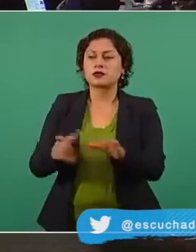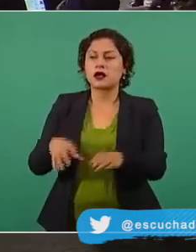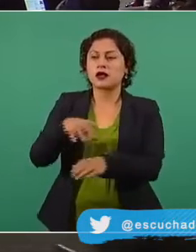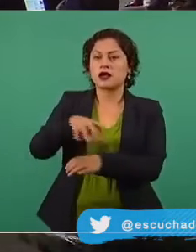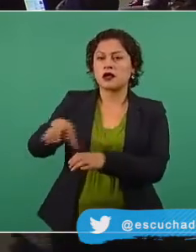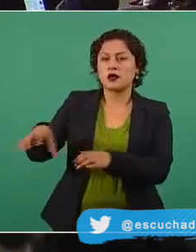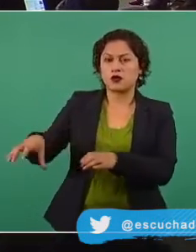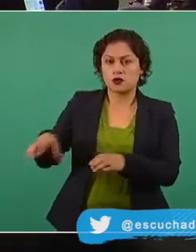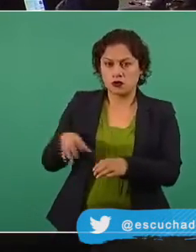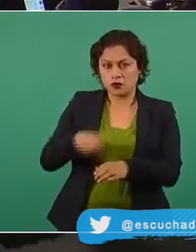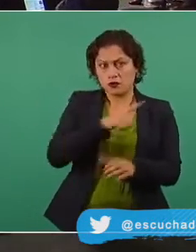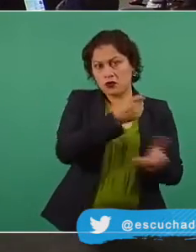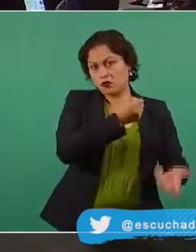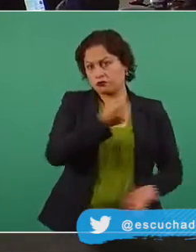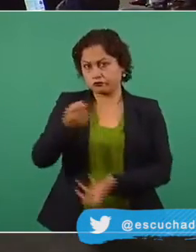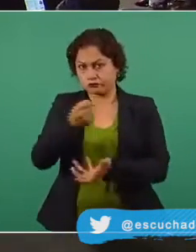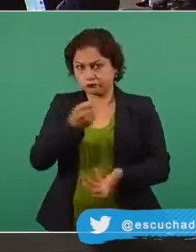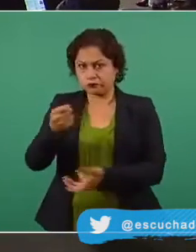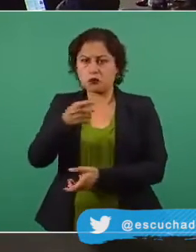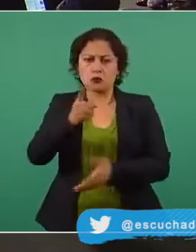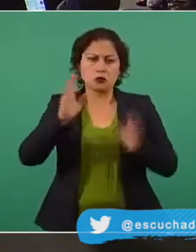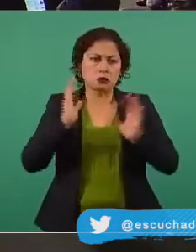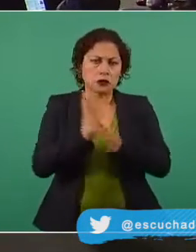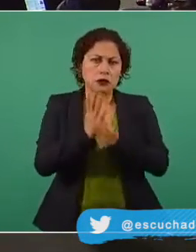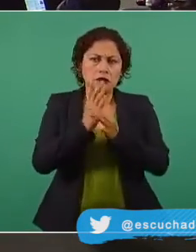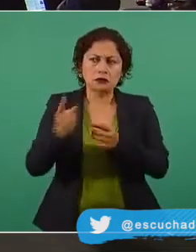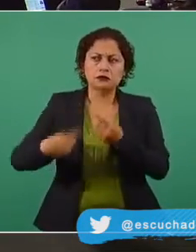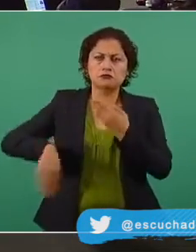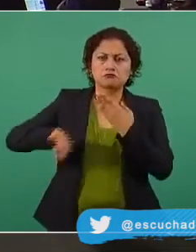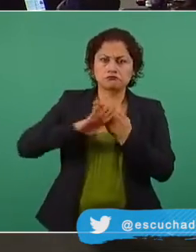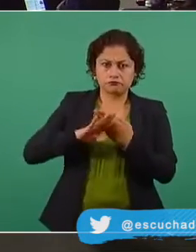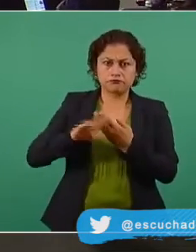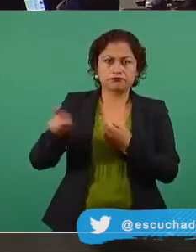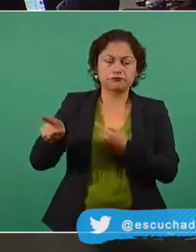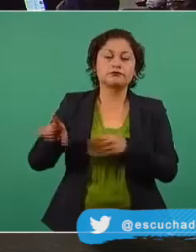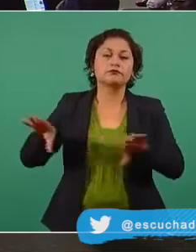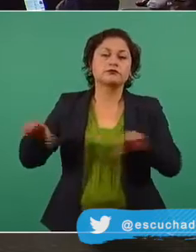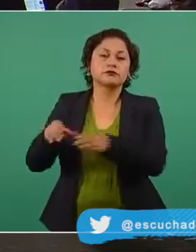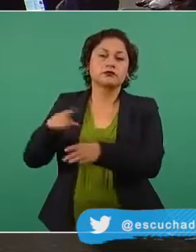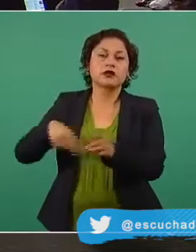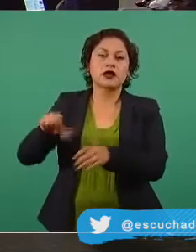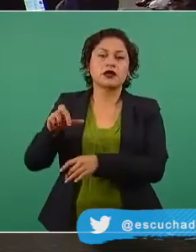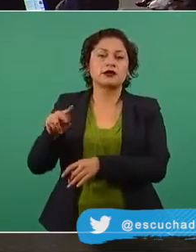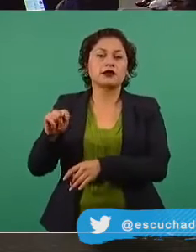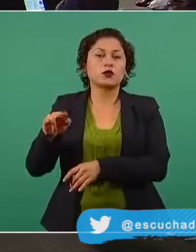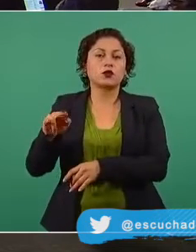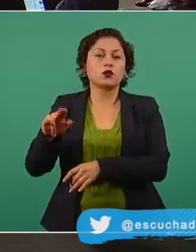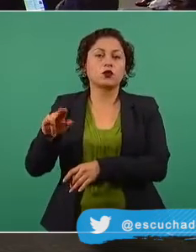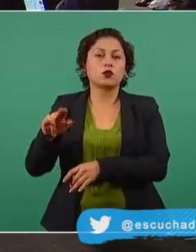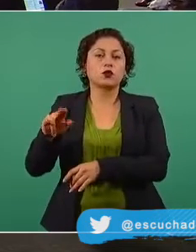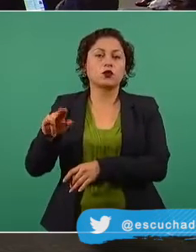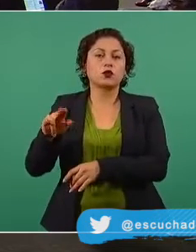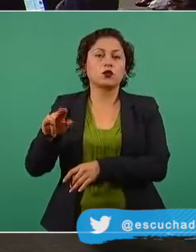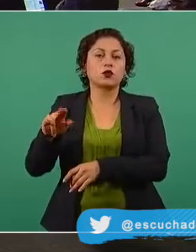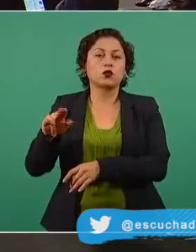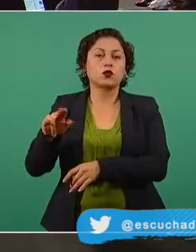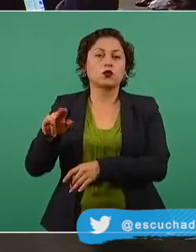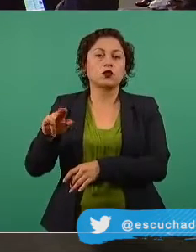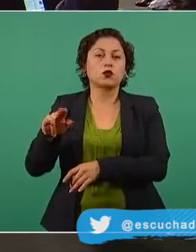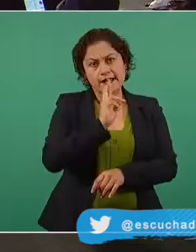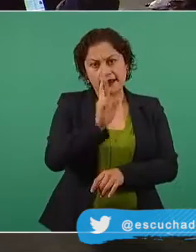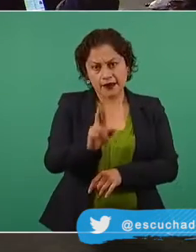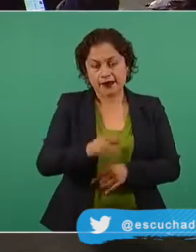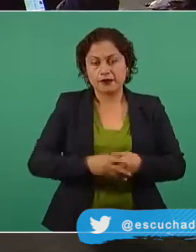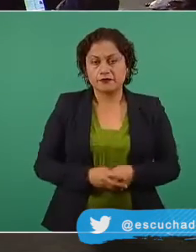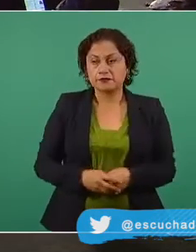El presidente hace un llamado para que las próximas elecciones se lleven a cabo en un clima de paz y libre de irregularidades. Desea que México